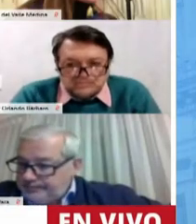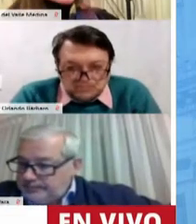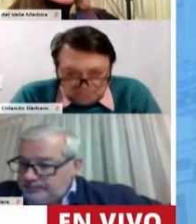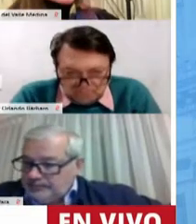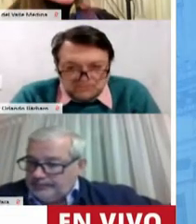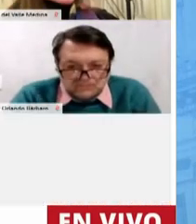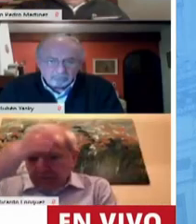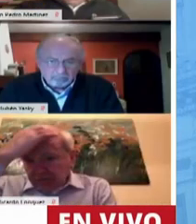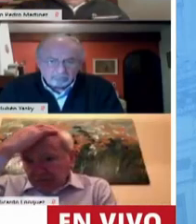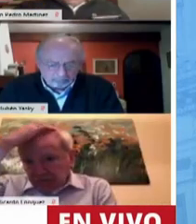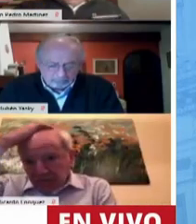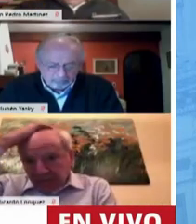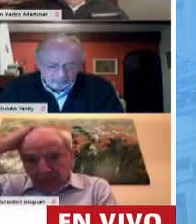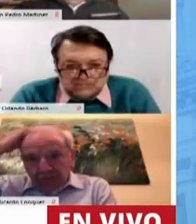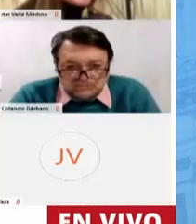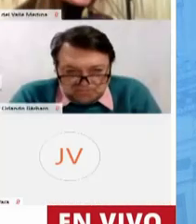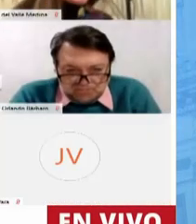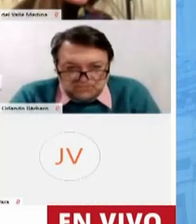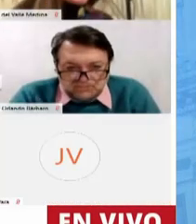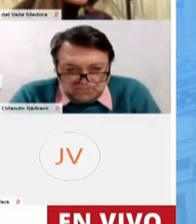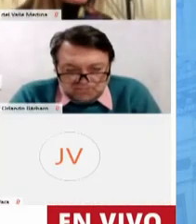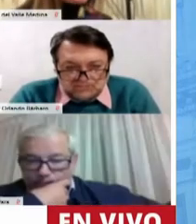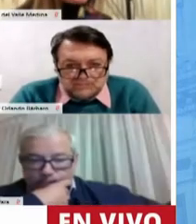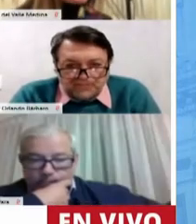nosotros acá escuchamos mal por ejemplo